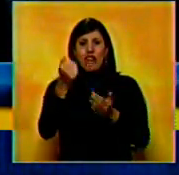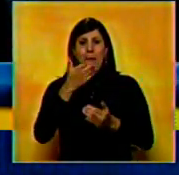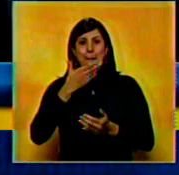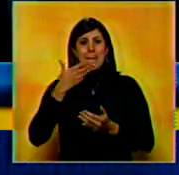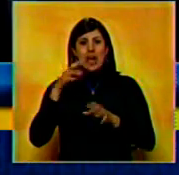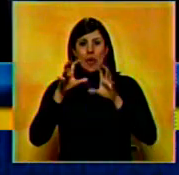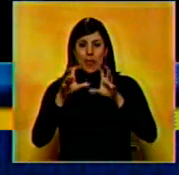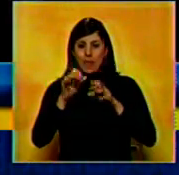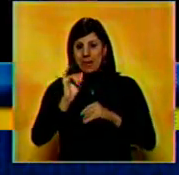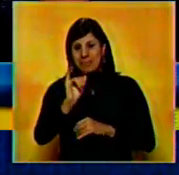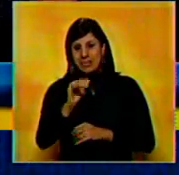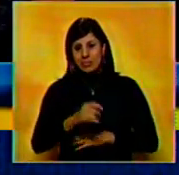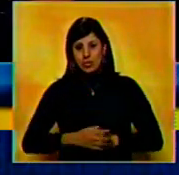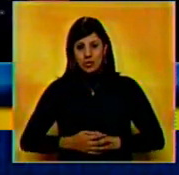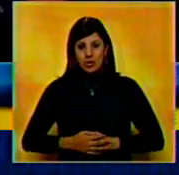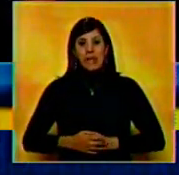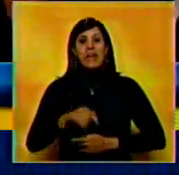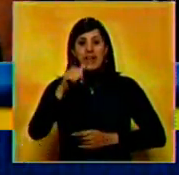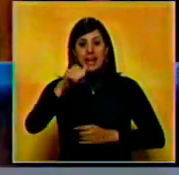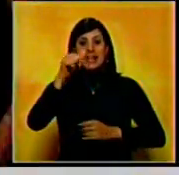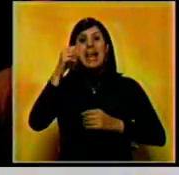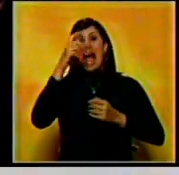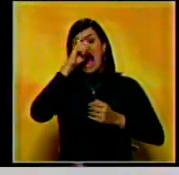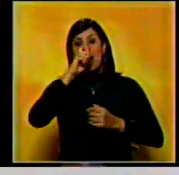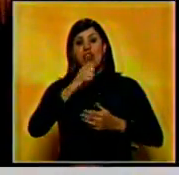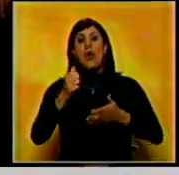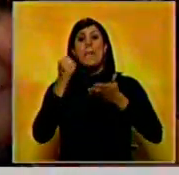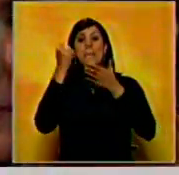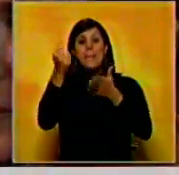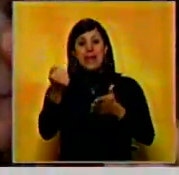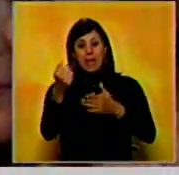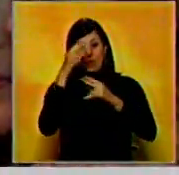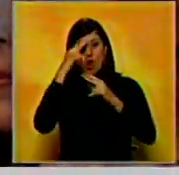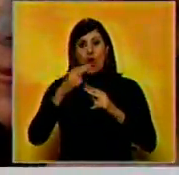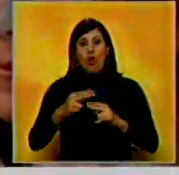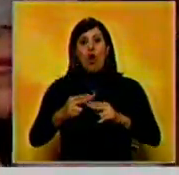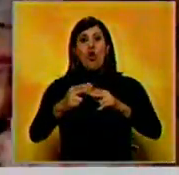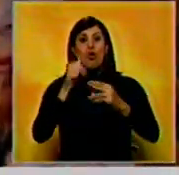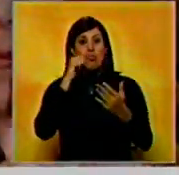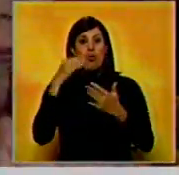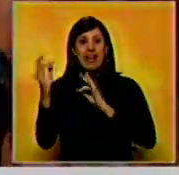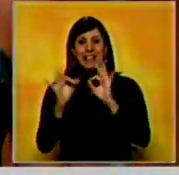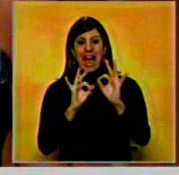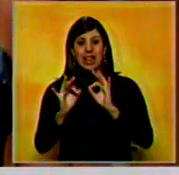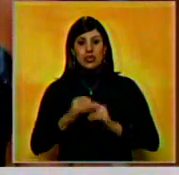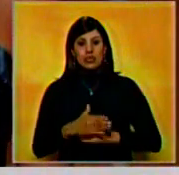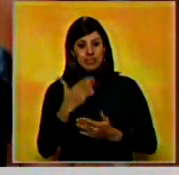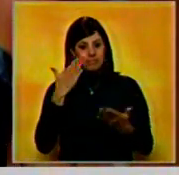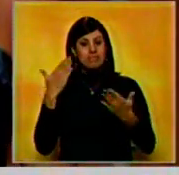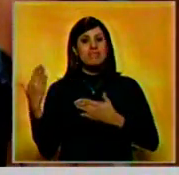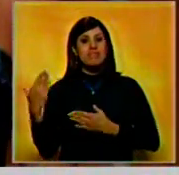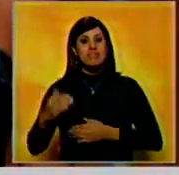Mejor Serie Dramática. Este año el premio honorario lo obtuvo la actriz Teddy Foster. Y